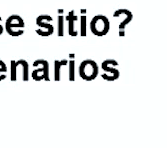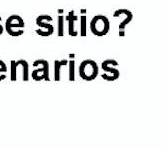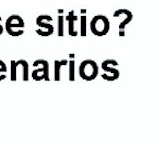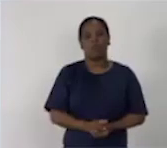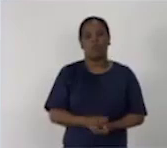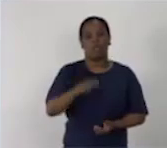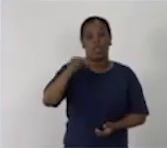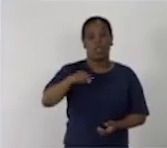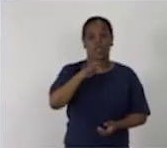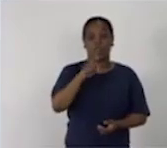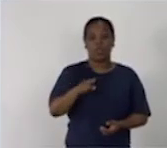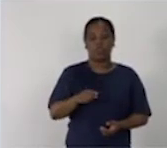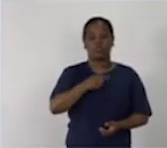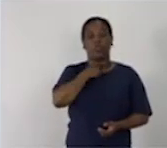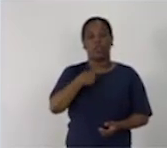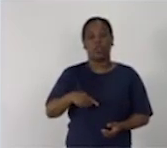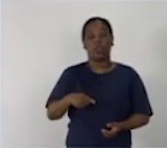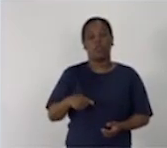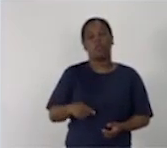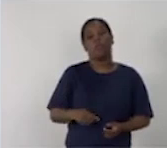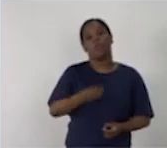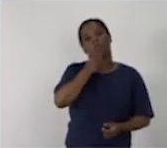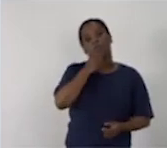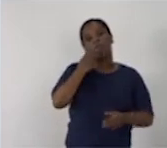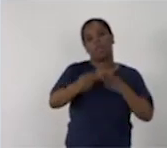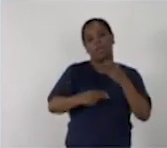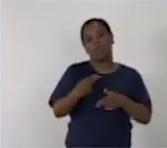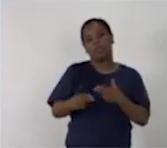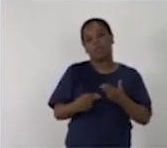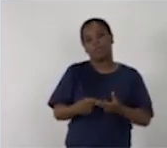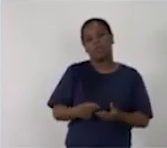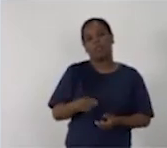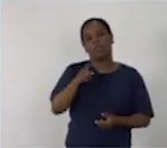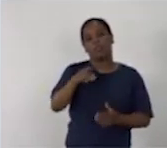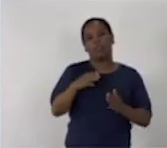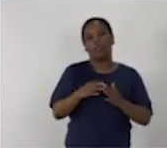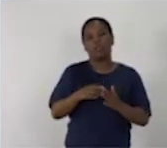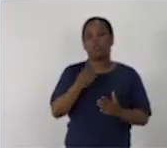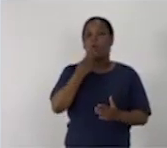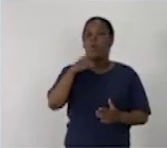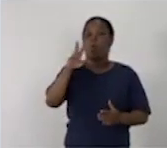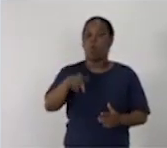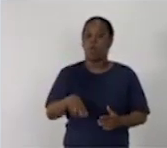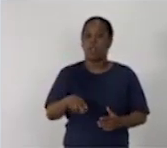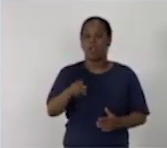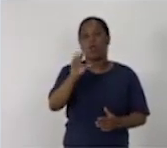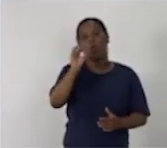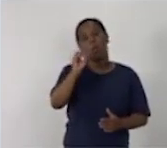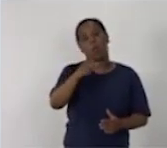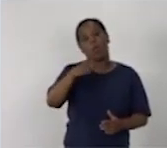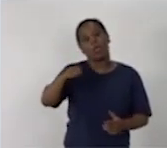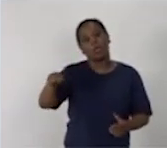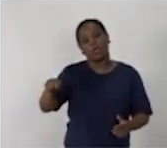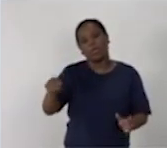Estas preguntas son ejemplos que pueden hacerse orales o esquinas. Según se estime